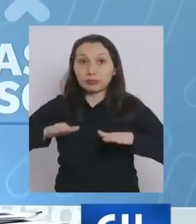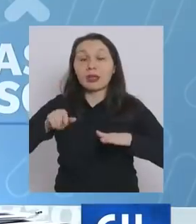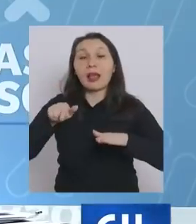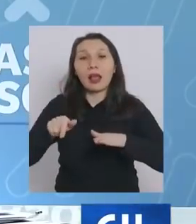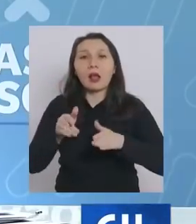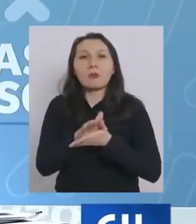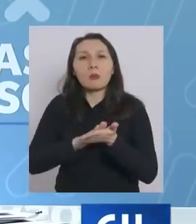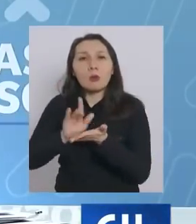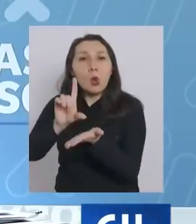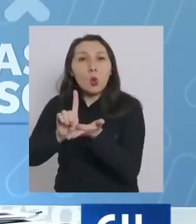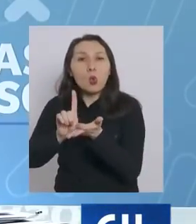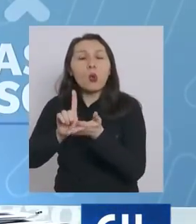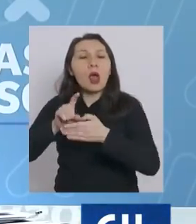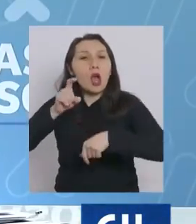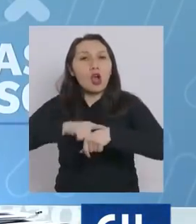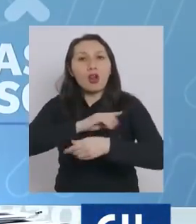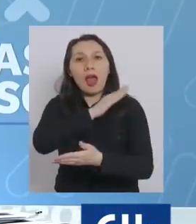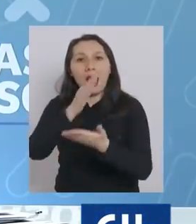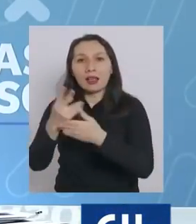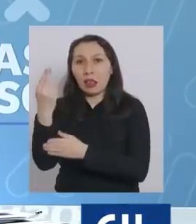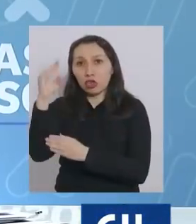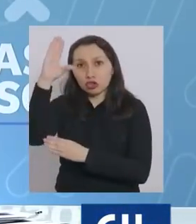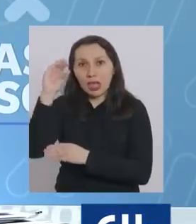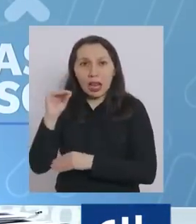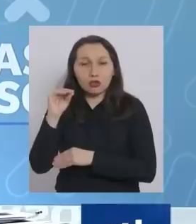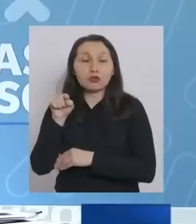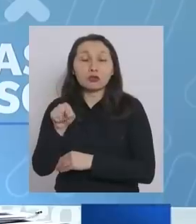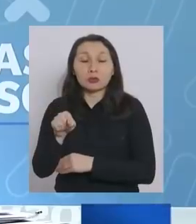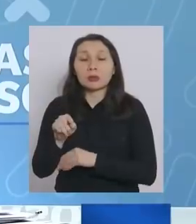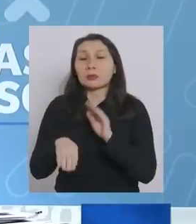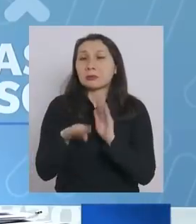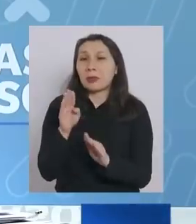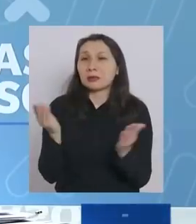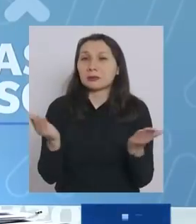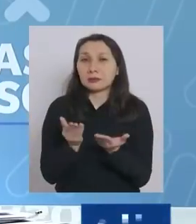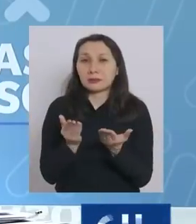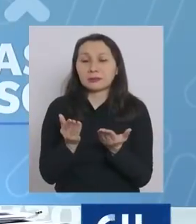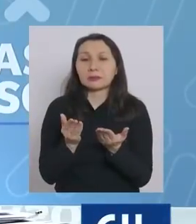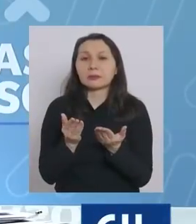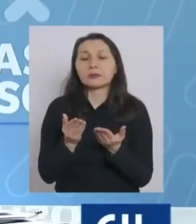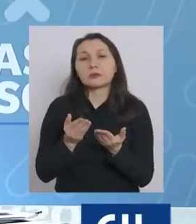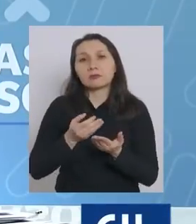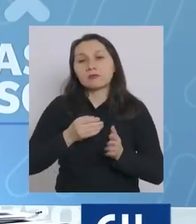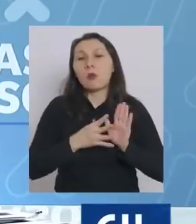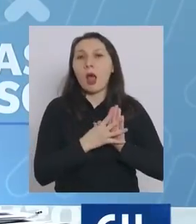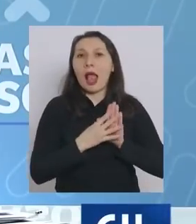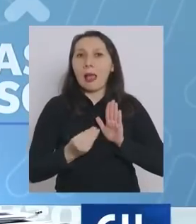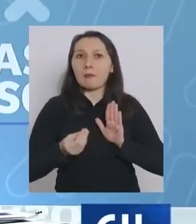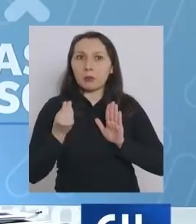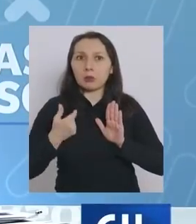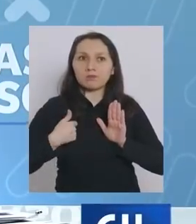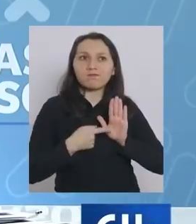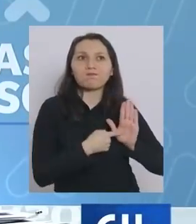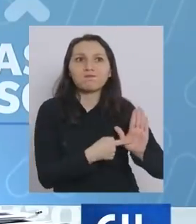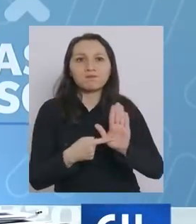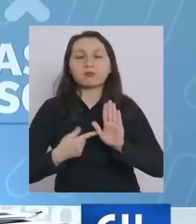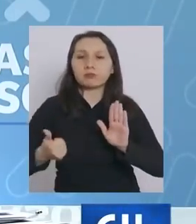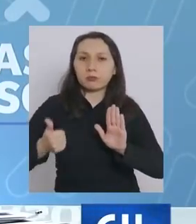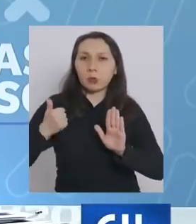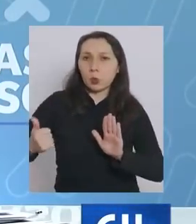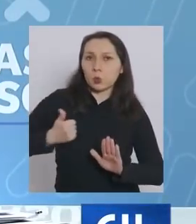lugares donde tenemos toque de queda hasta las 12 de la noche y sobre todo predicar con el ejemplo. Yo creo que es muy importante